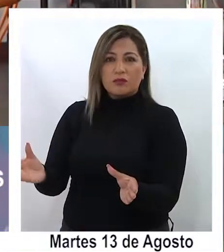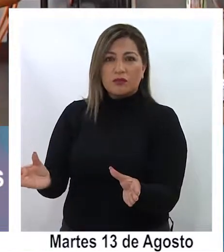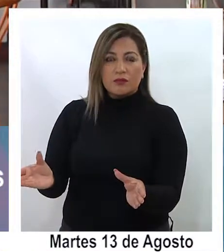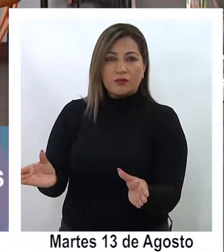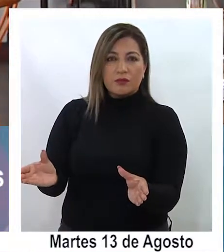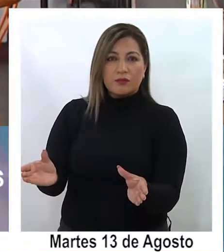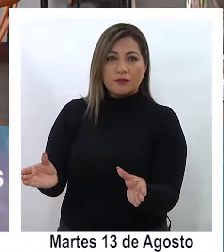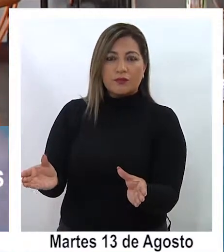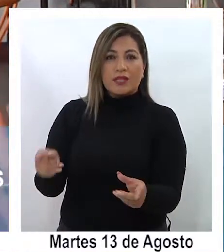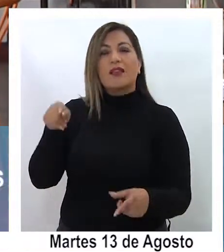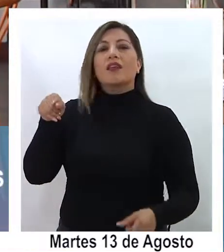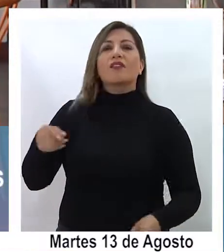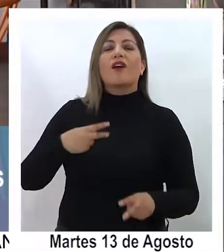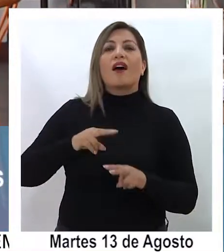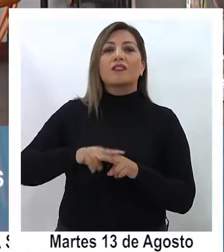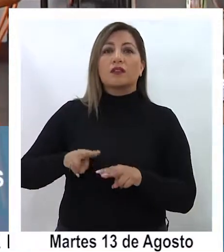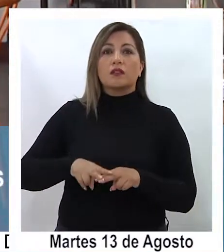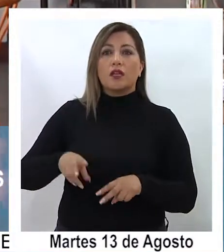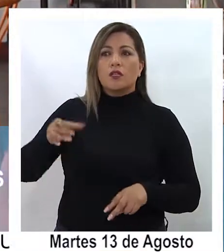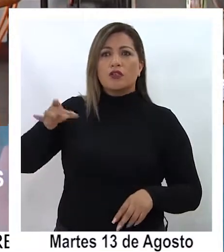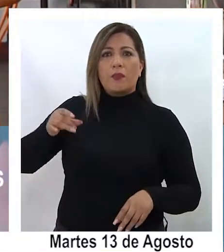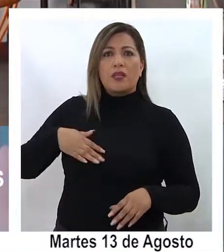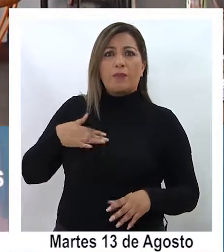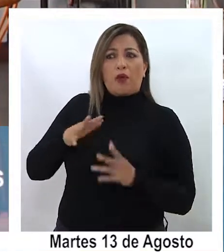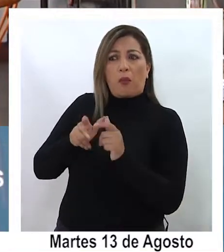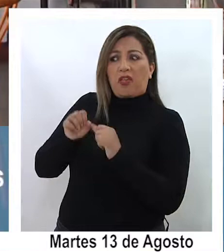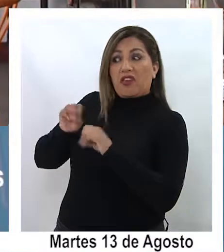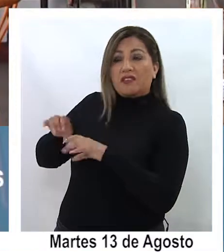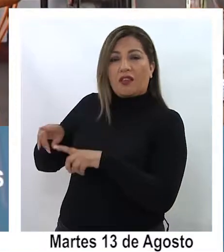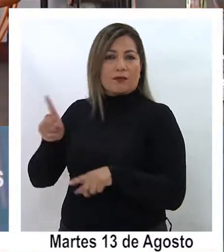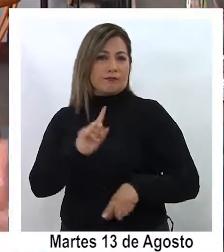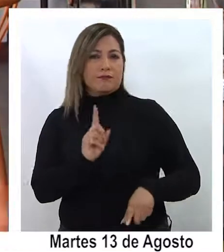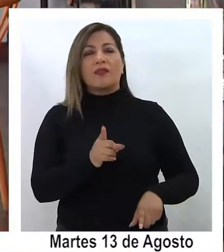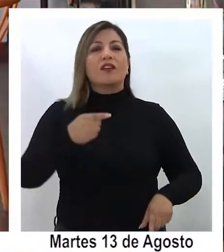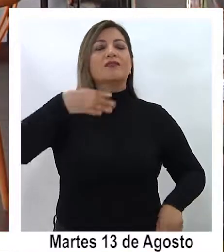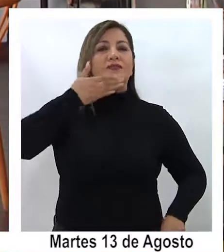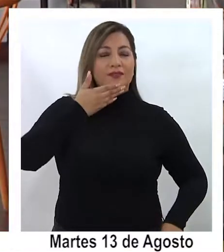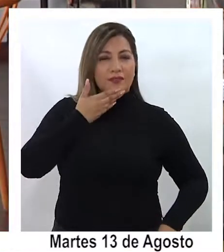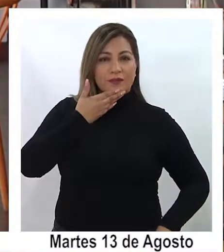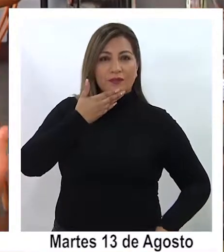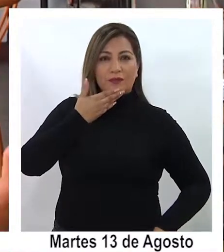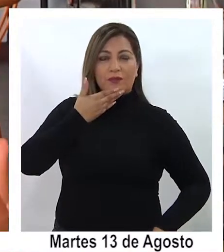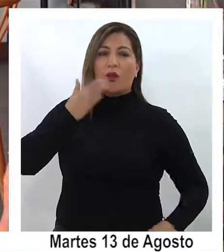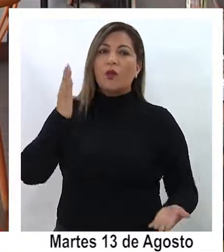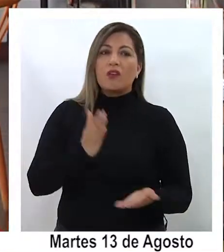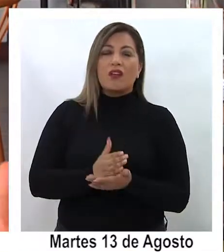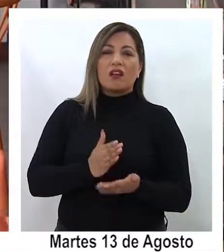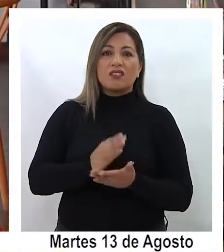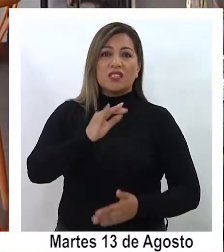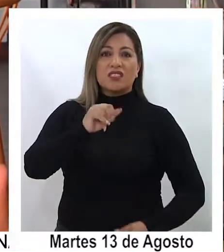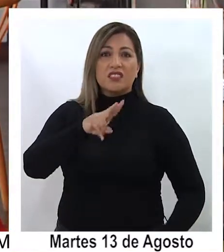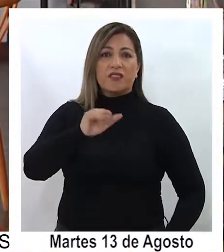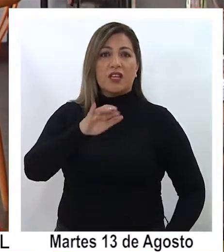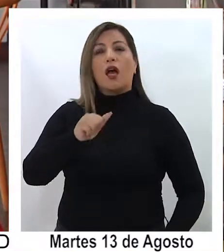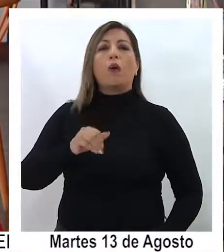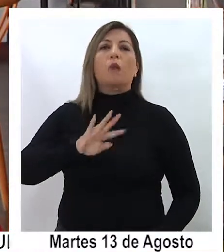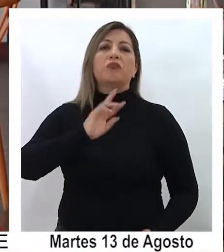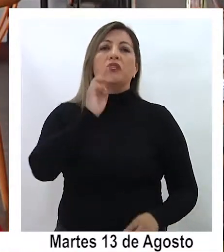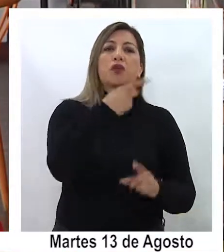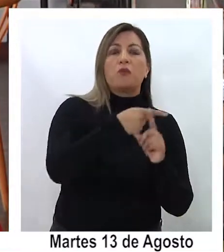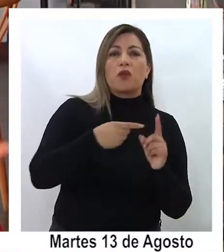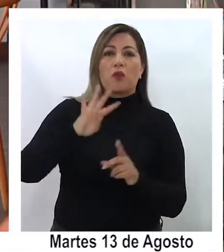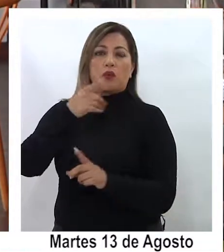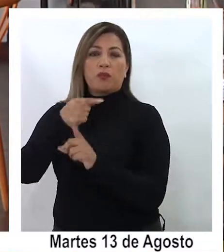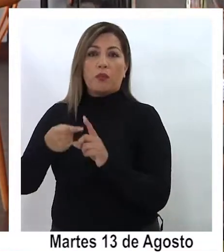quienes puedan formar, no solo a sus pares sino que también, por ejemplo, en una clase de educación cívica, en un tercero, un cuarto medio